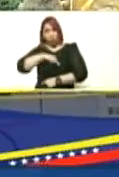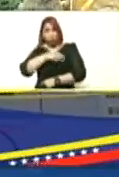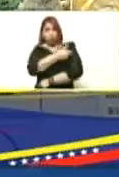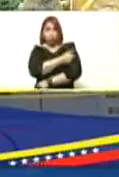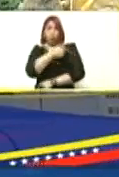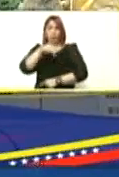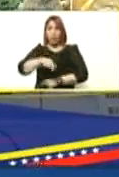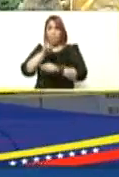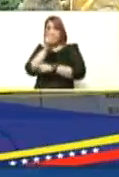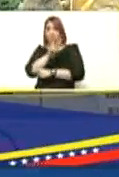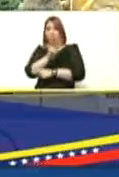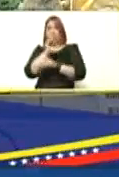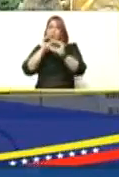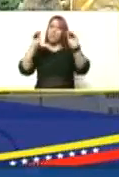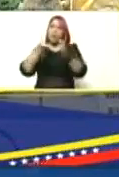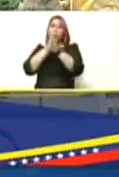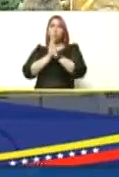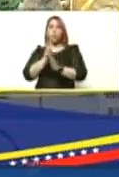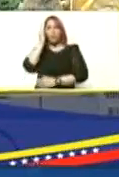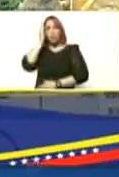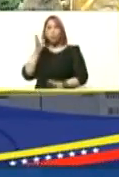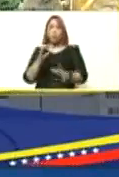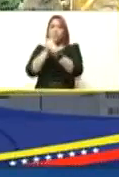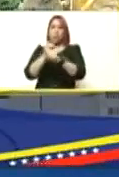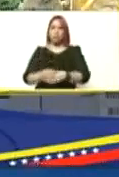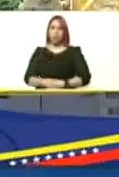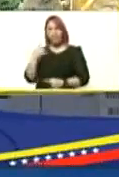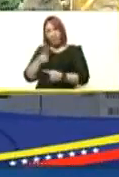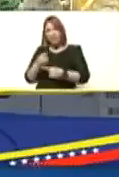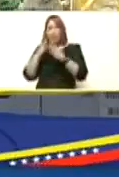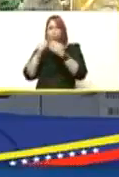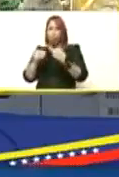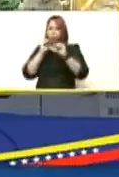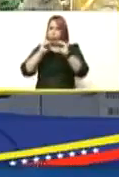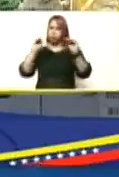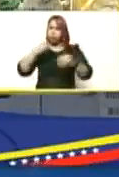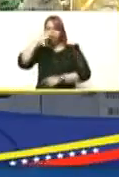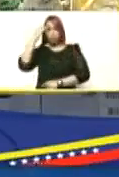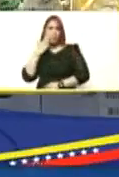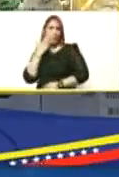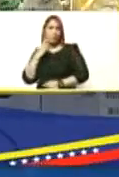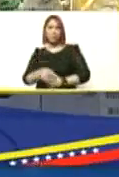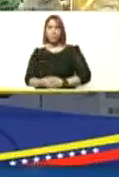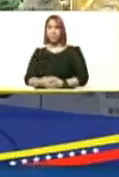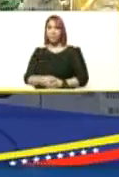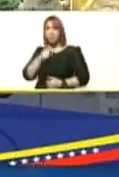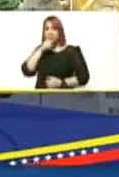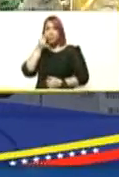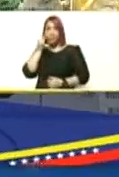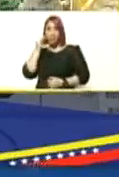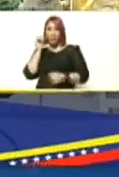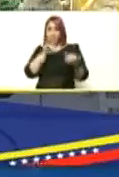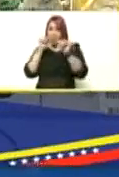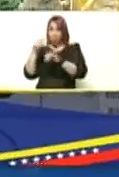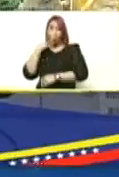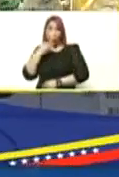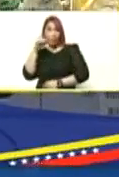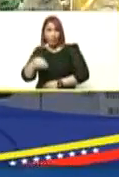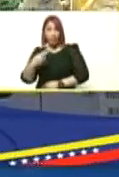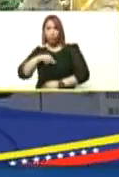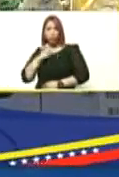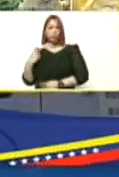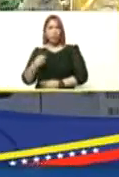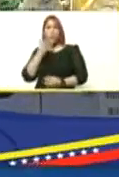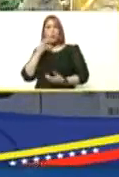Venezuela entonces el llamado es a la confianza a que todas y todos los padres los representantes los abuelos y los propios muchachos nosotros hemos